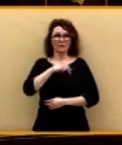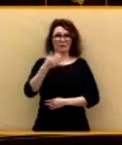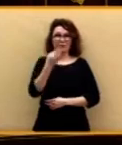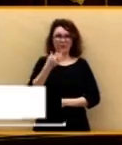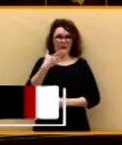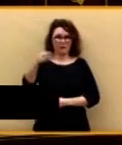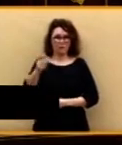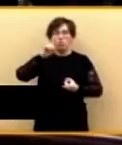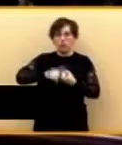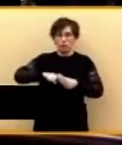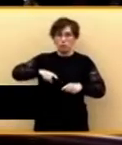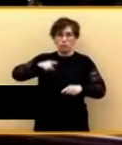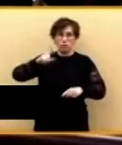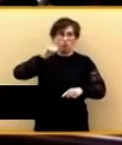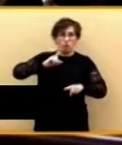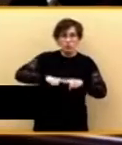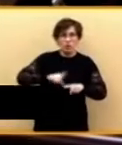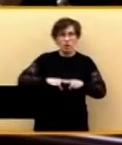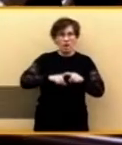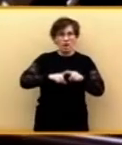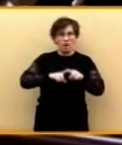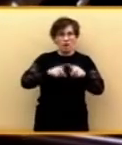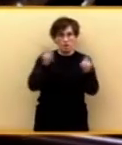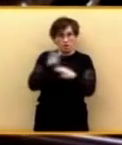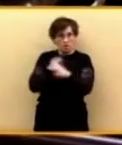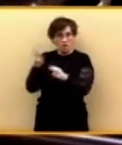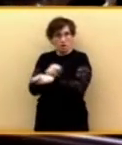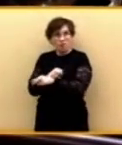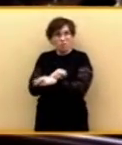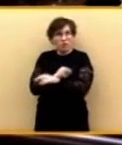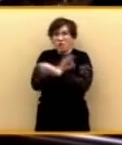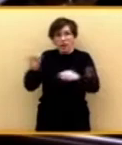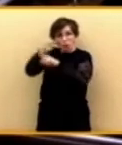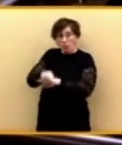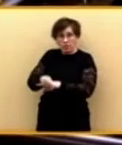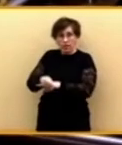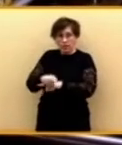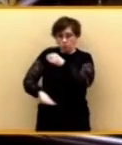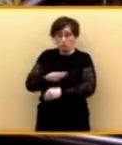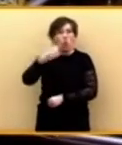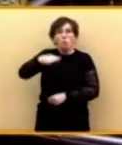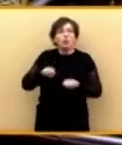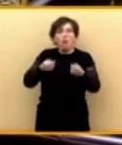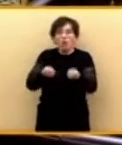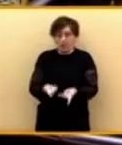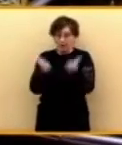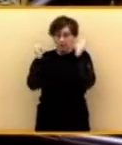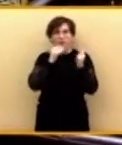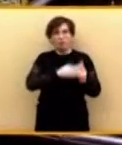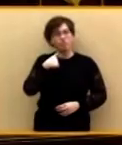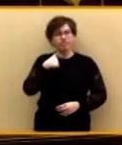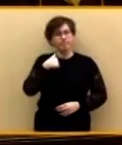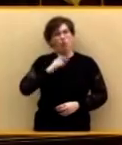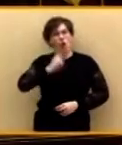porque se han conjurado contra ella. Tanto Pepe como Vox han salido a la defensa de la monarquía después de que Sánchez citará al presidente de la Segunda República